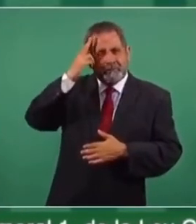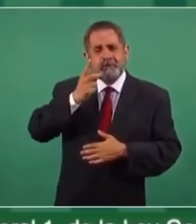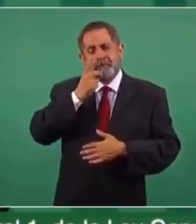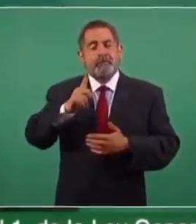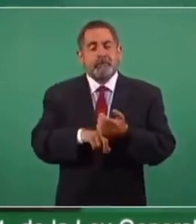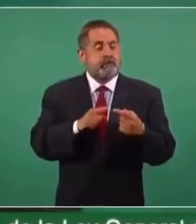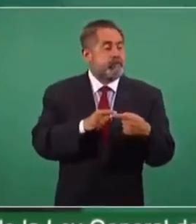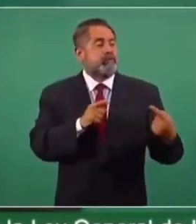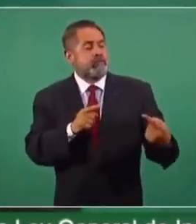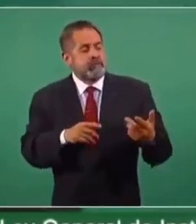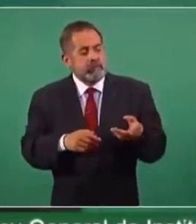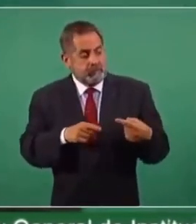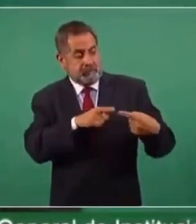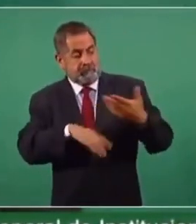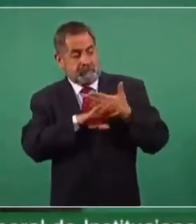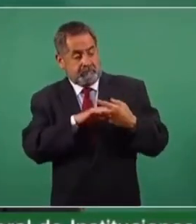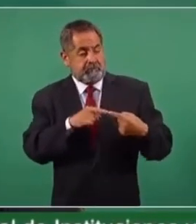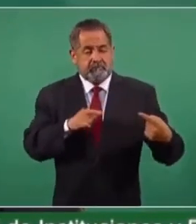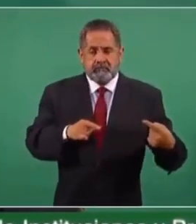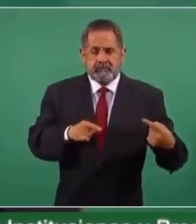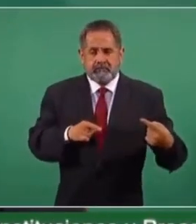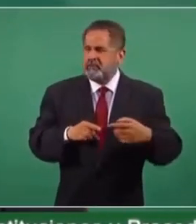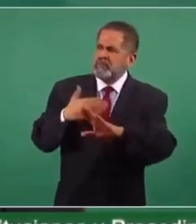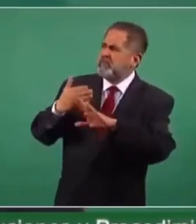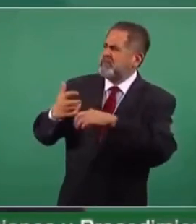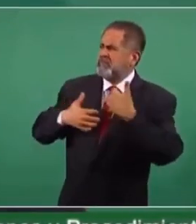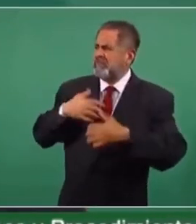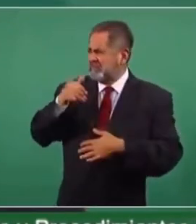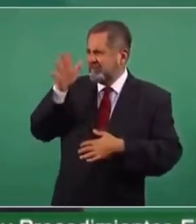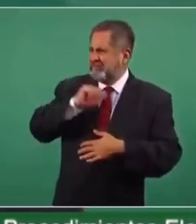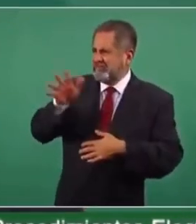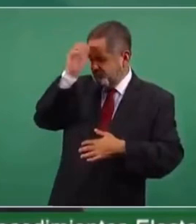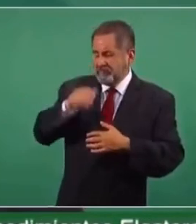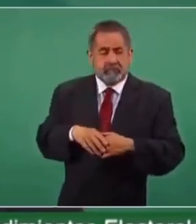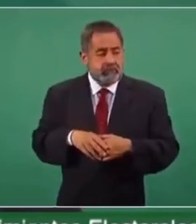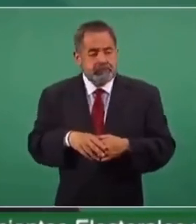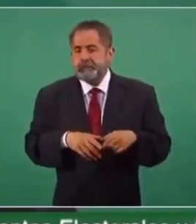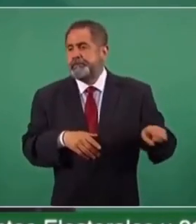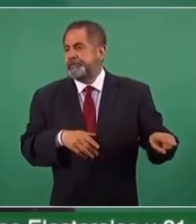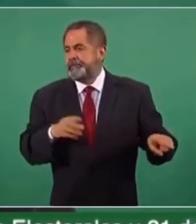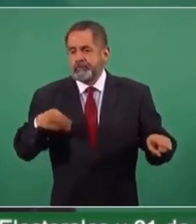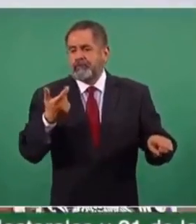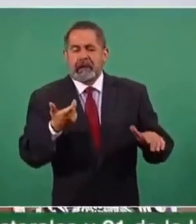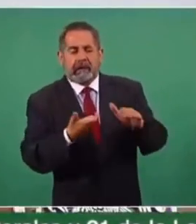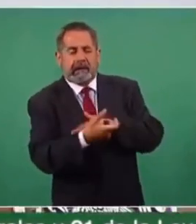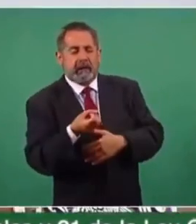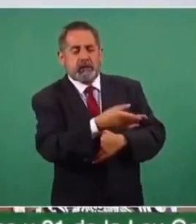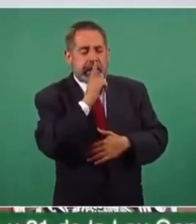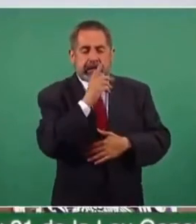había un opositor y reclamaba algo? Decía Porfirio, ese gallo quiere maíz.